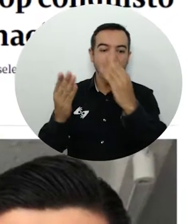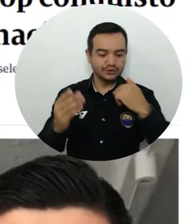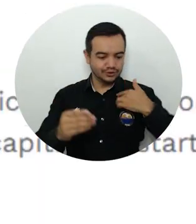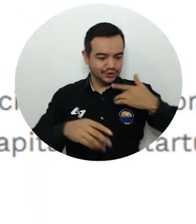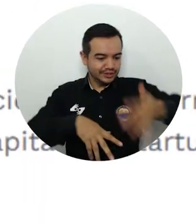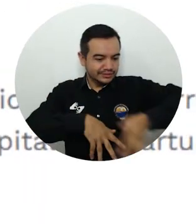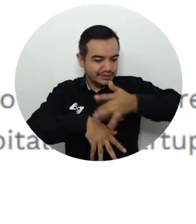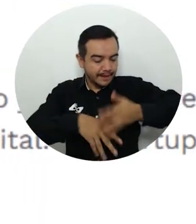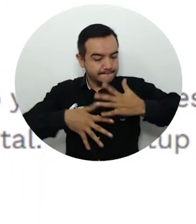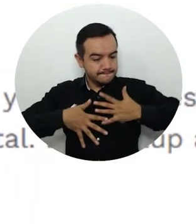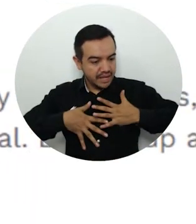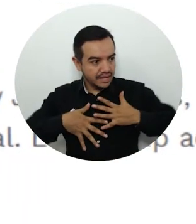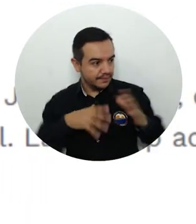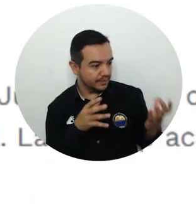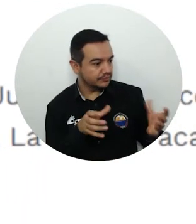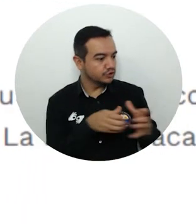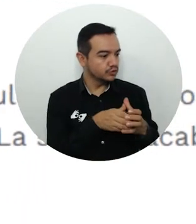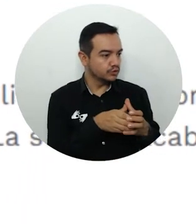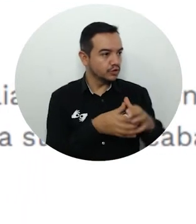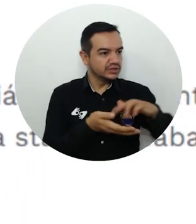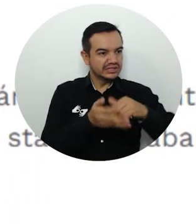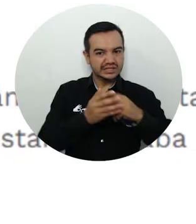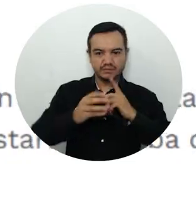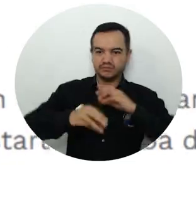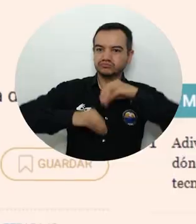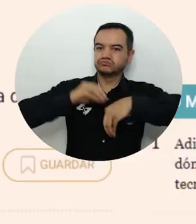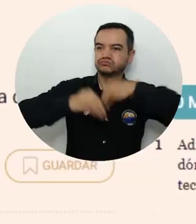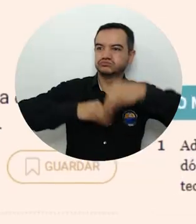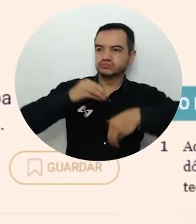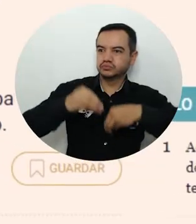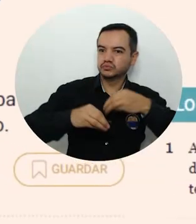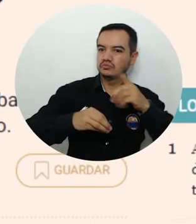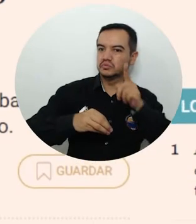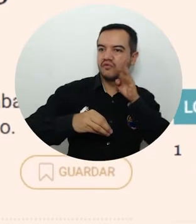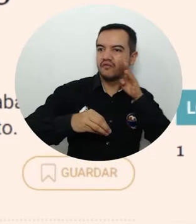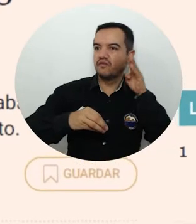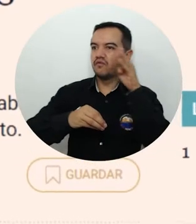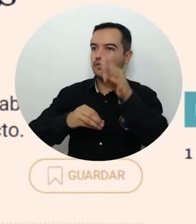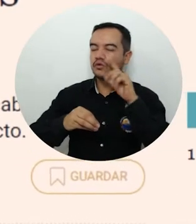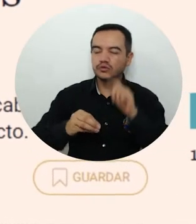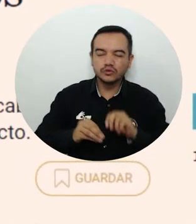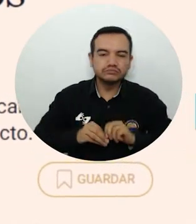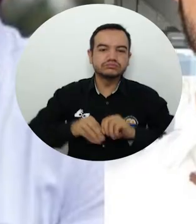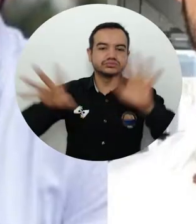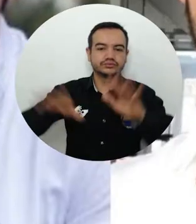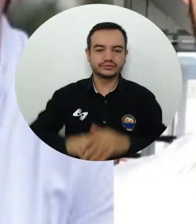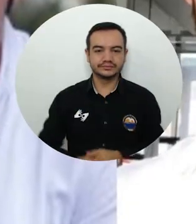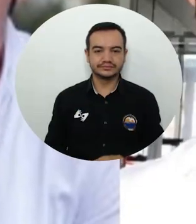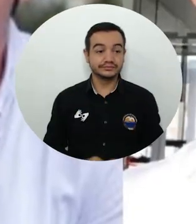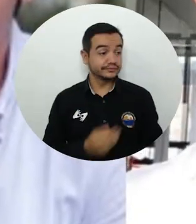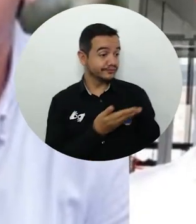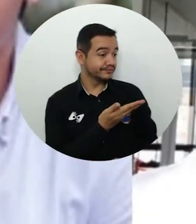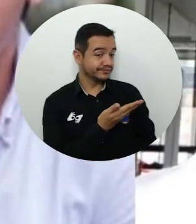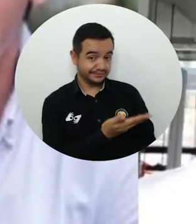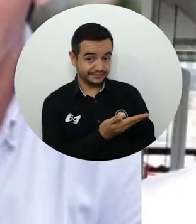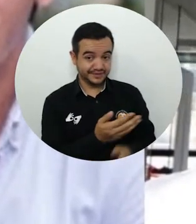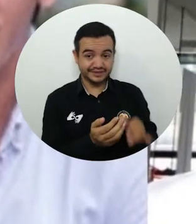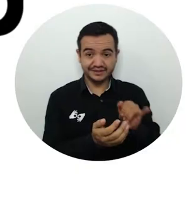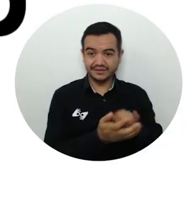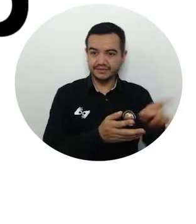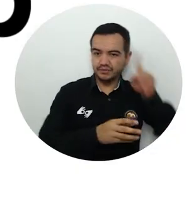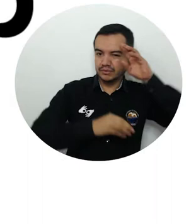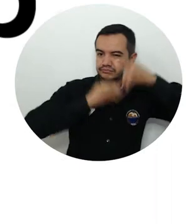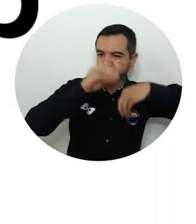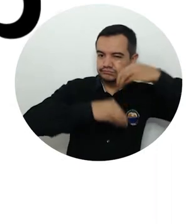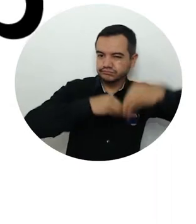para mí y para el equipo? Seguir construyendo la infraestructura financiera para el futuro del trabajo en la TAM. Jaime es uno de los fundadores de